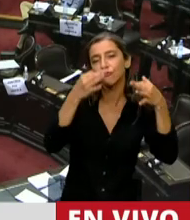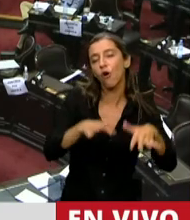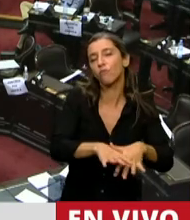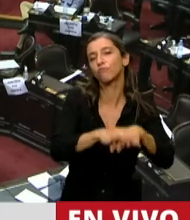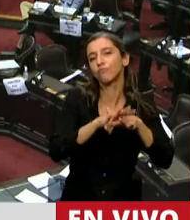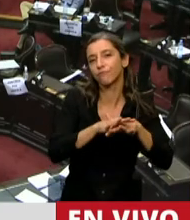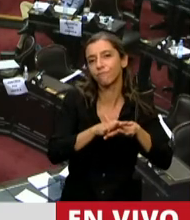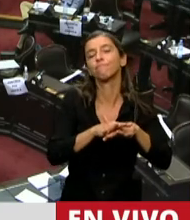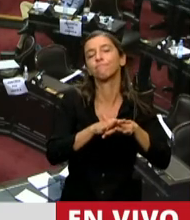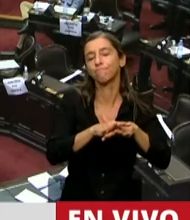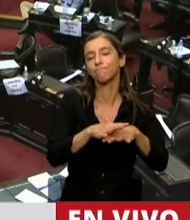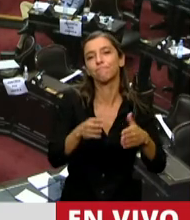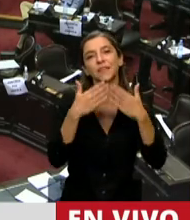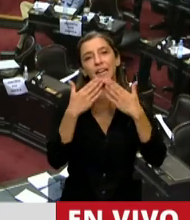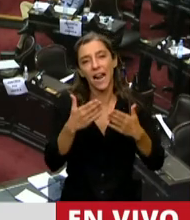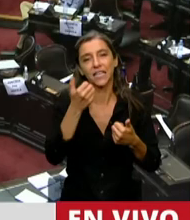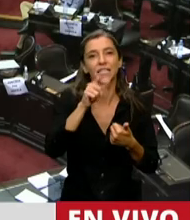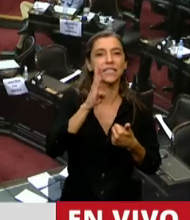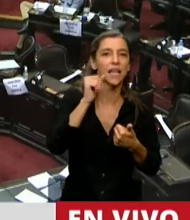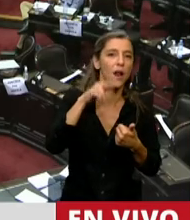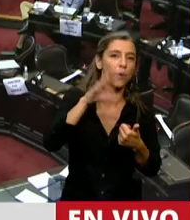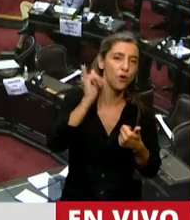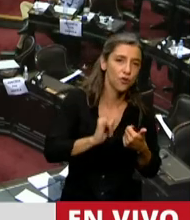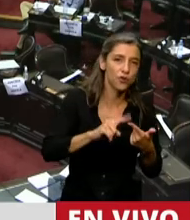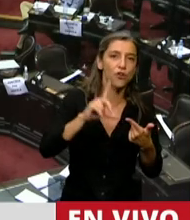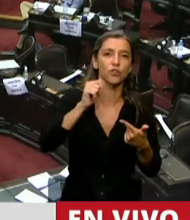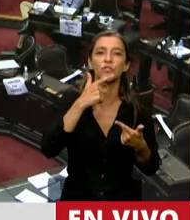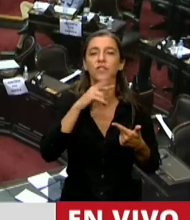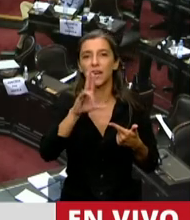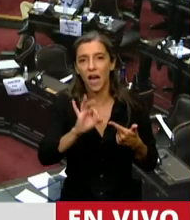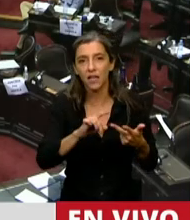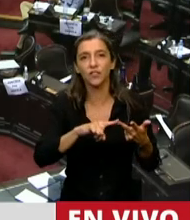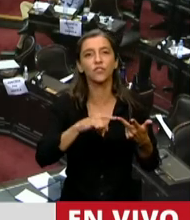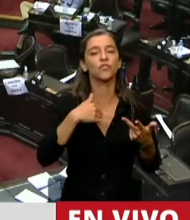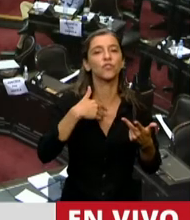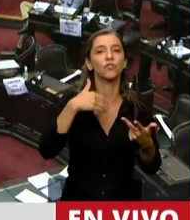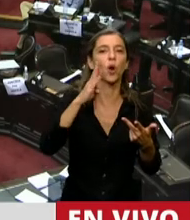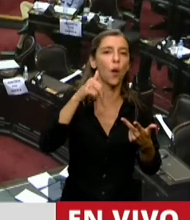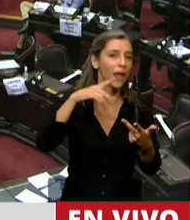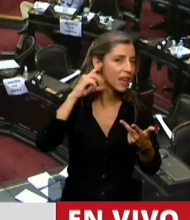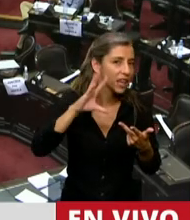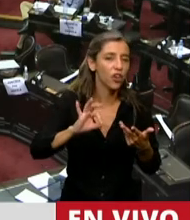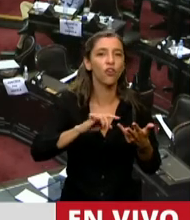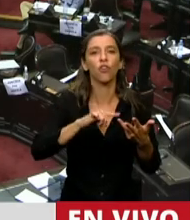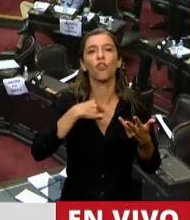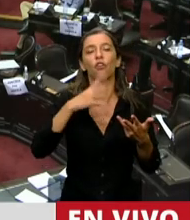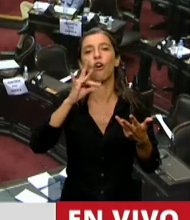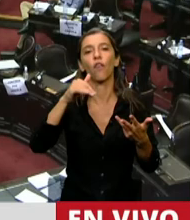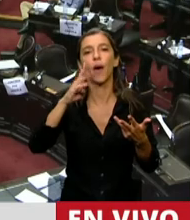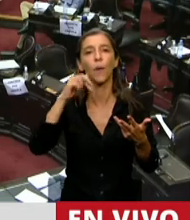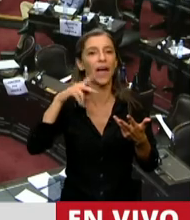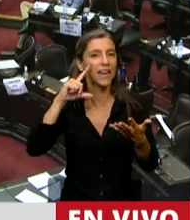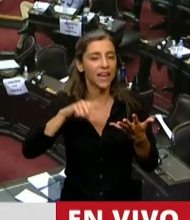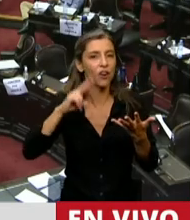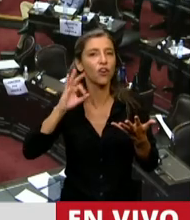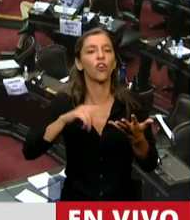iniciativas, a Mario Albornoz, a Daniela Castro, a Claudia D'Amico, a Nicolás Lavañino, Lucas